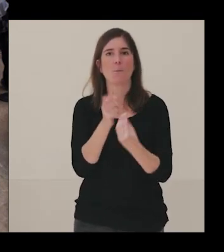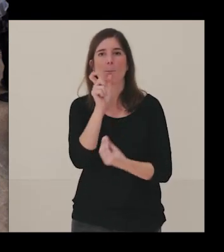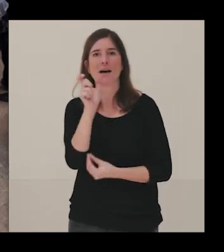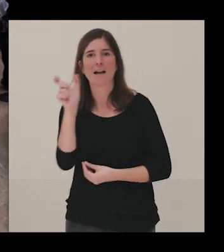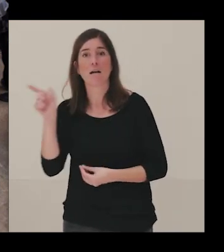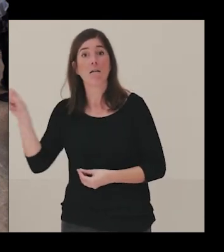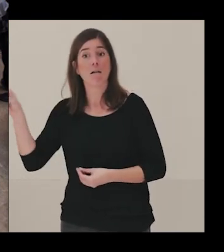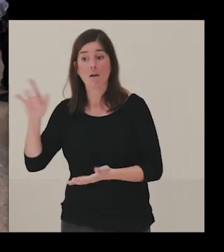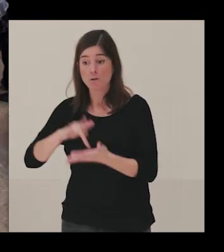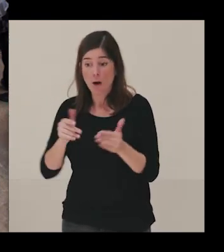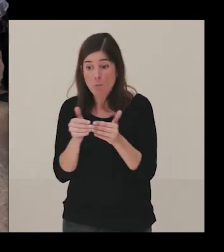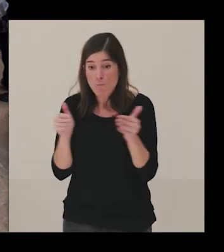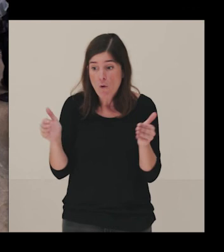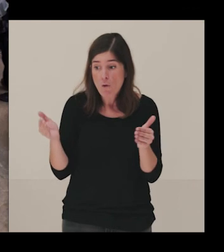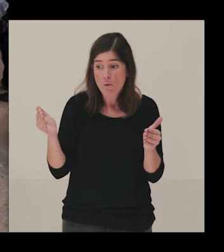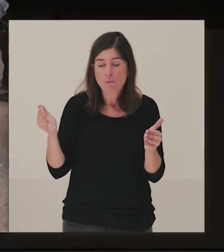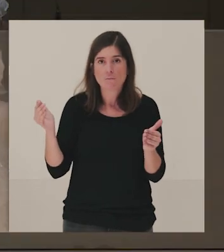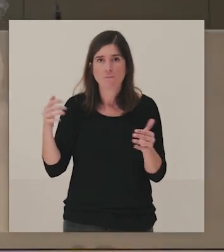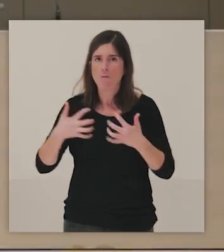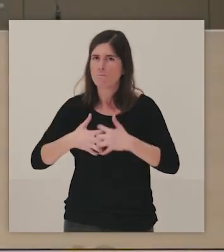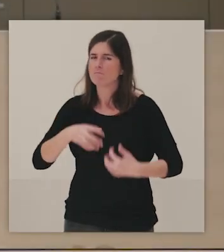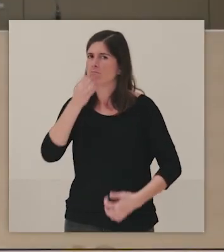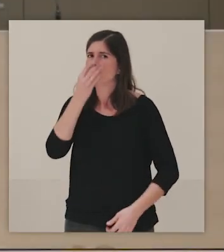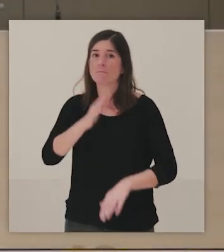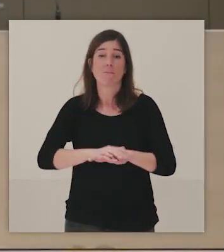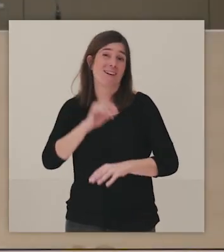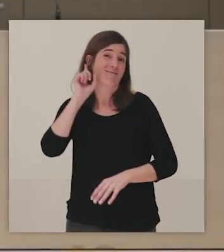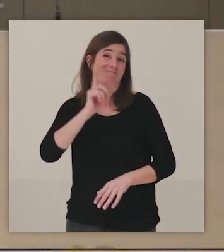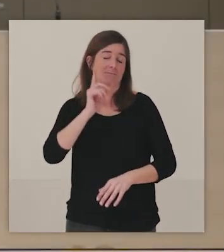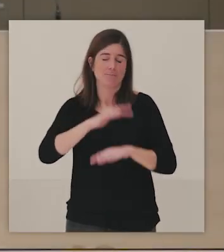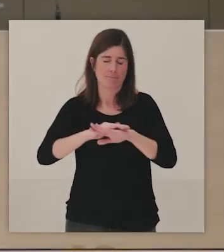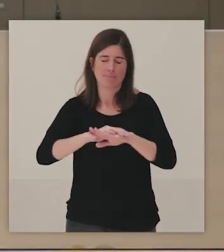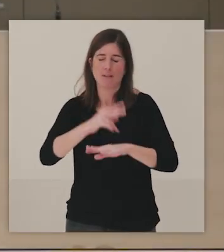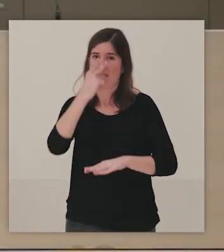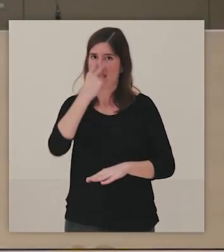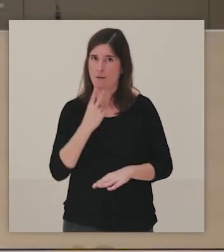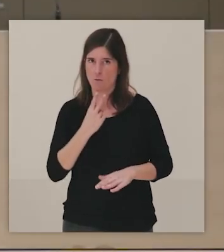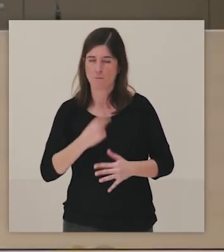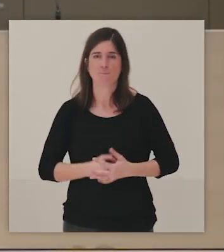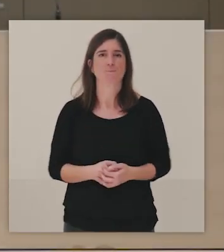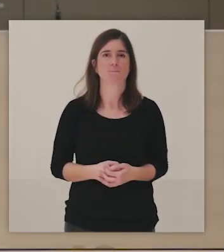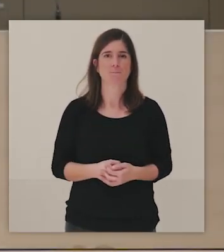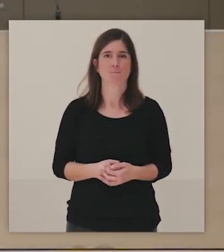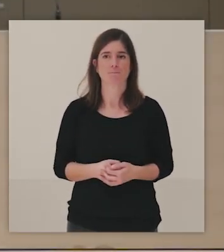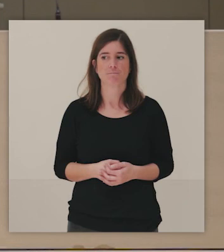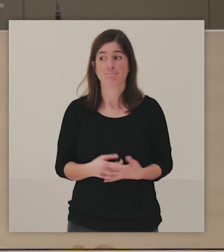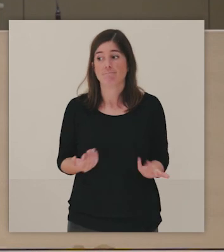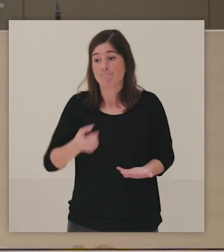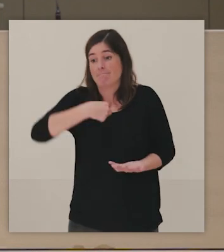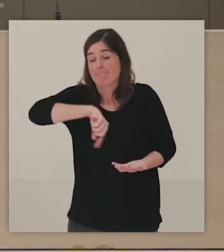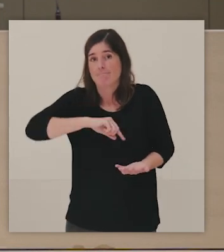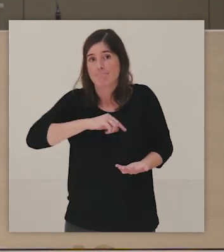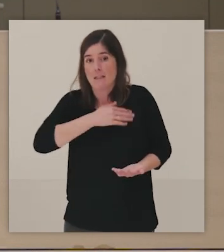maravillosamente desde que la pusimos en marcha. Y, bueno, pues seguiremos. La idea ahora es ir incorporando